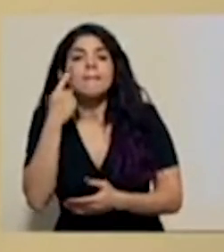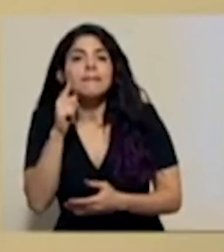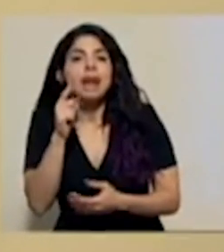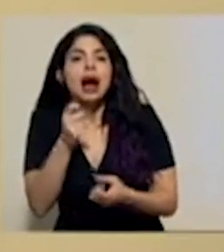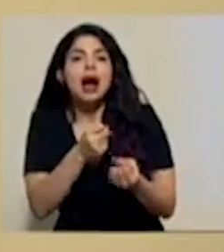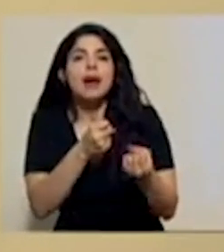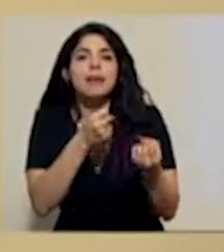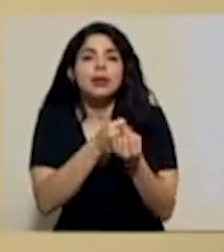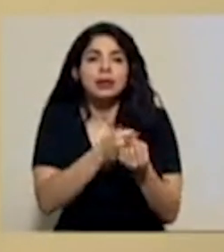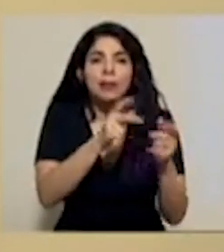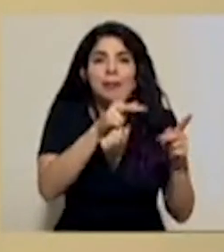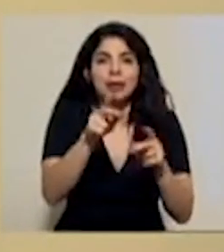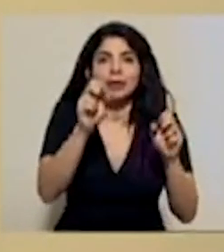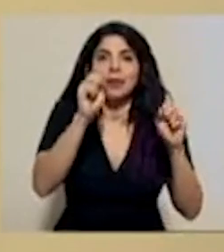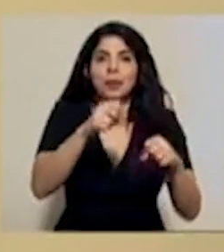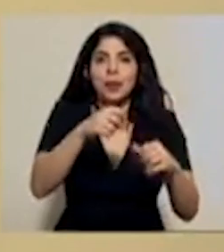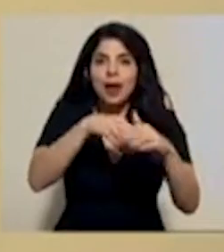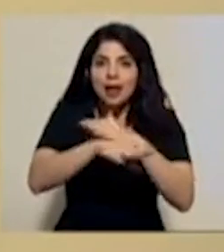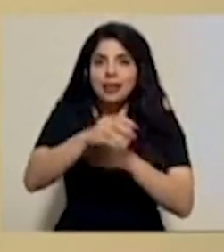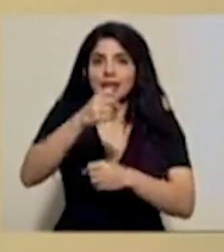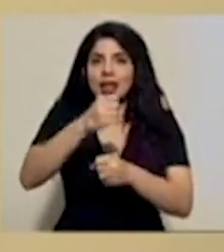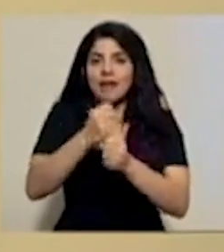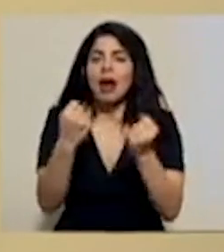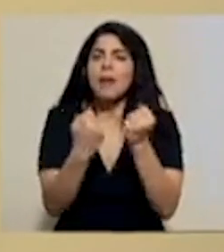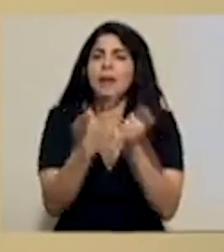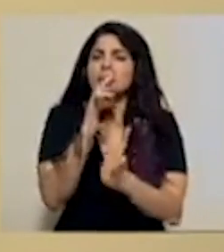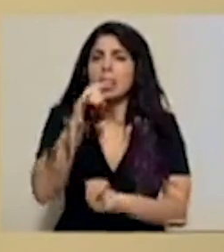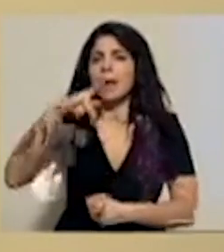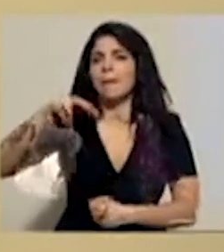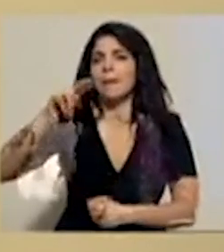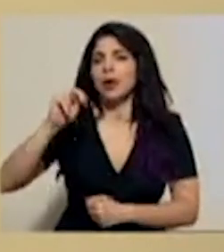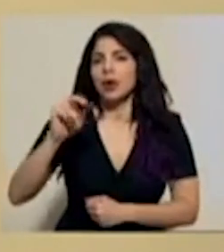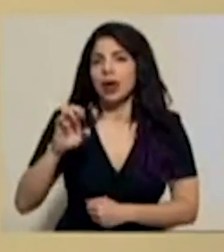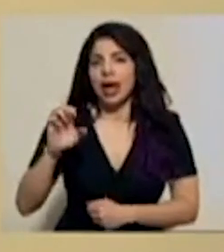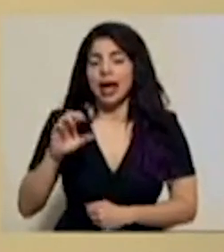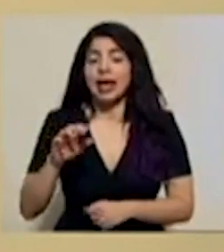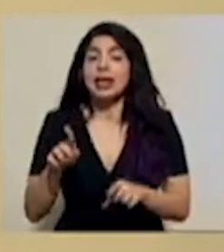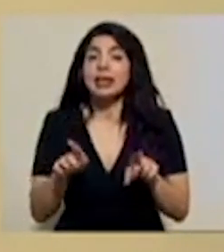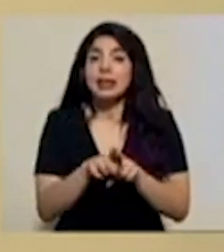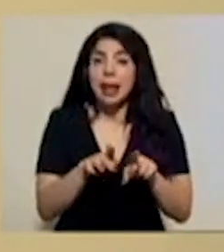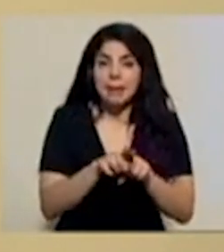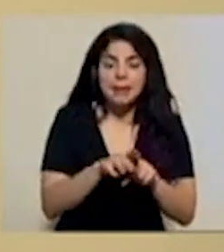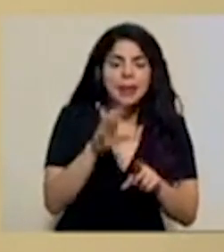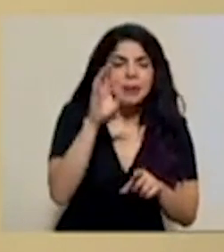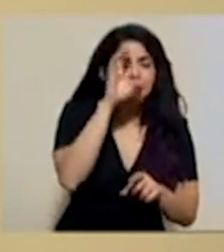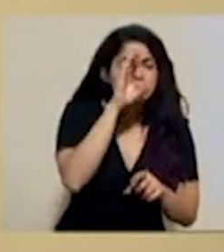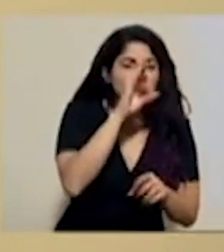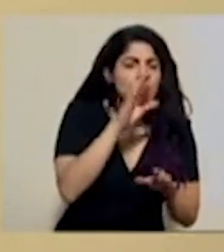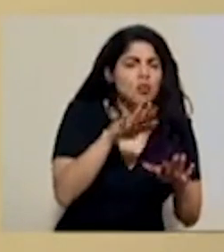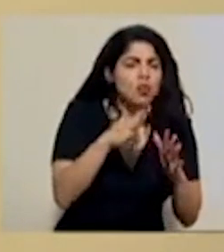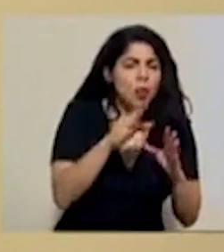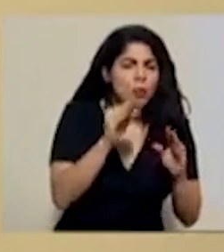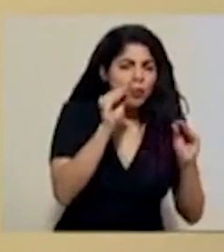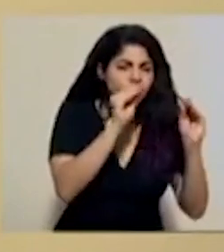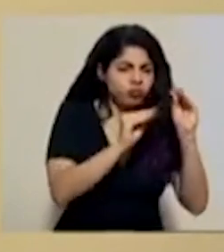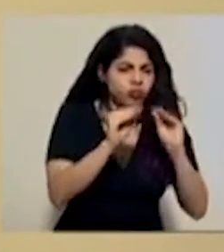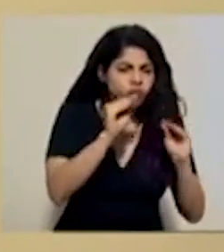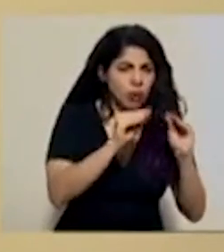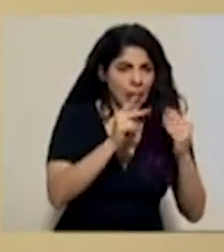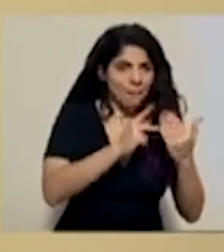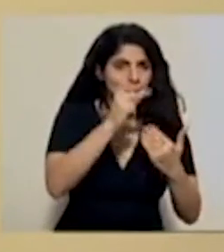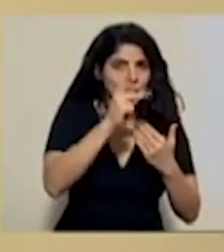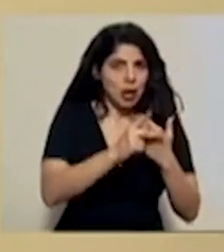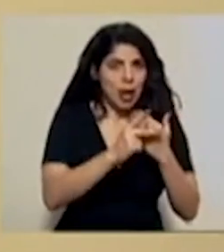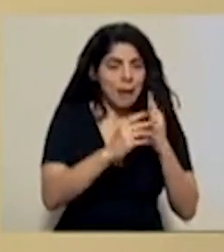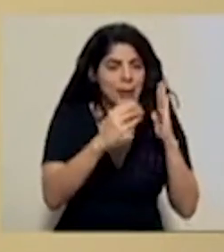la inserción laboral a través del PRONAE y finalmente también desarrollar un un componente de este programa